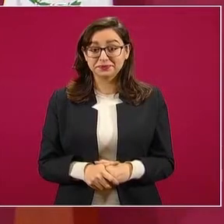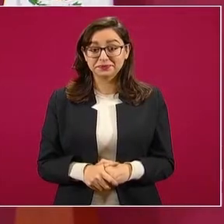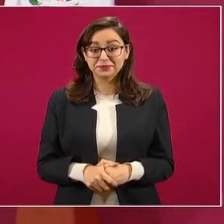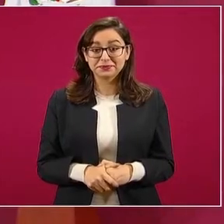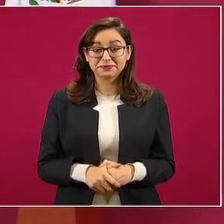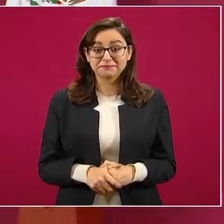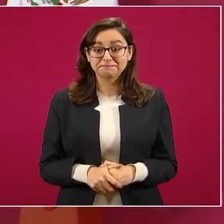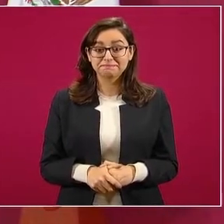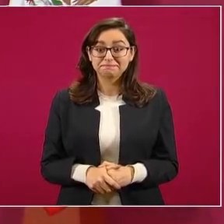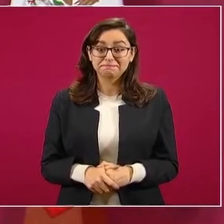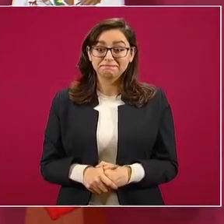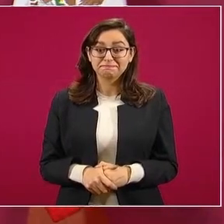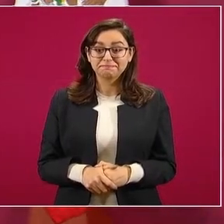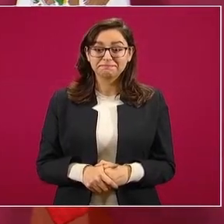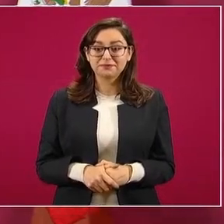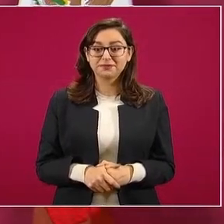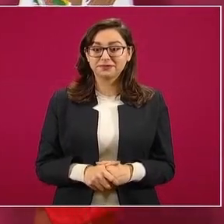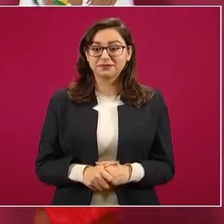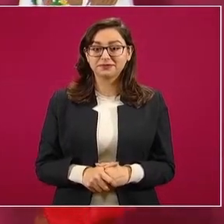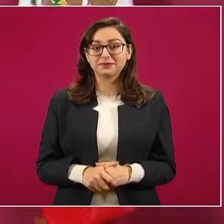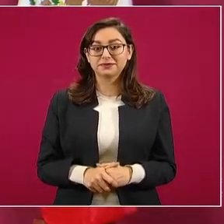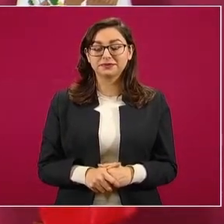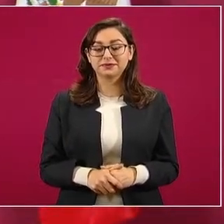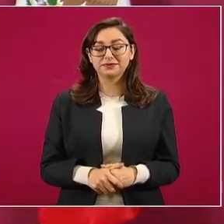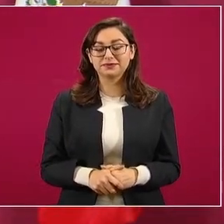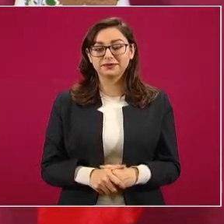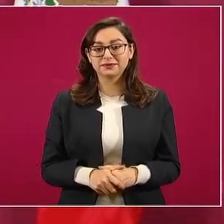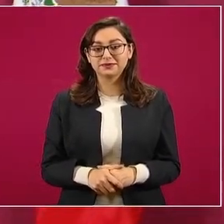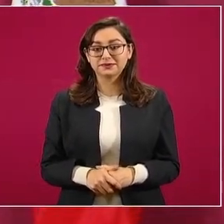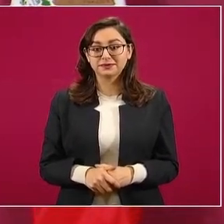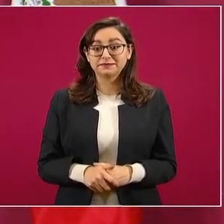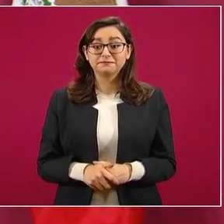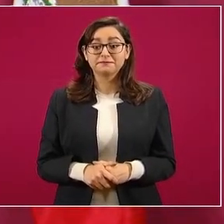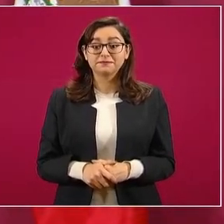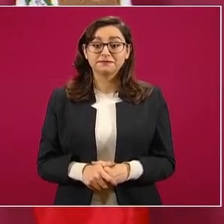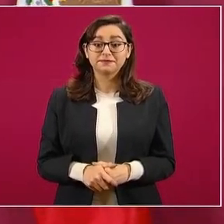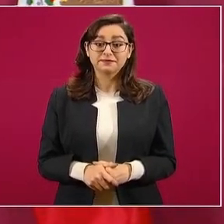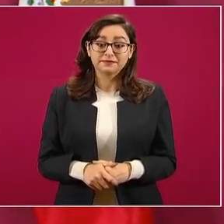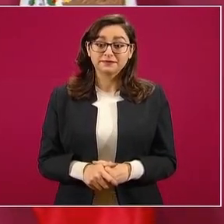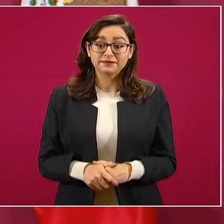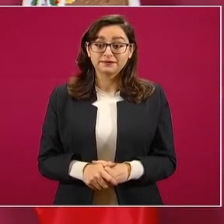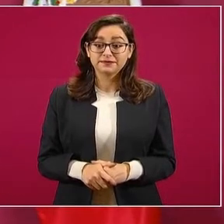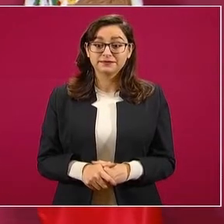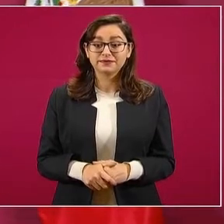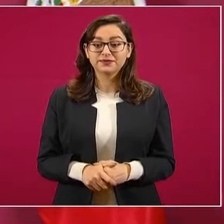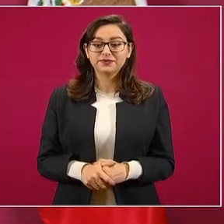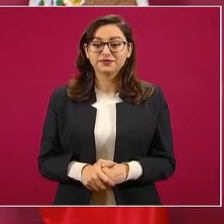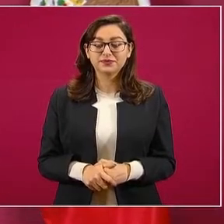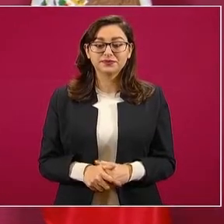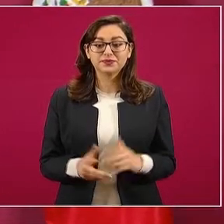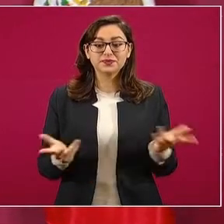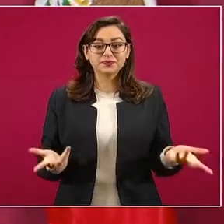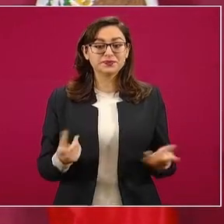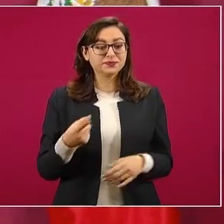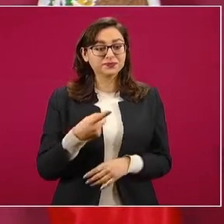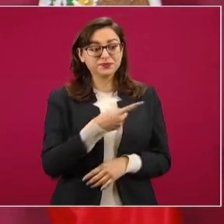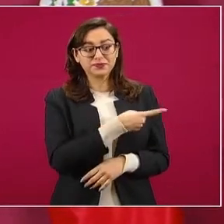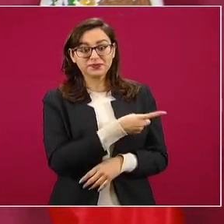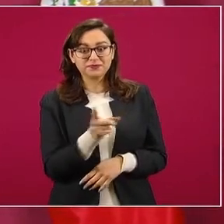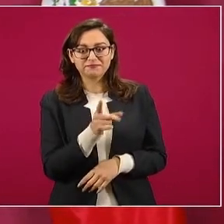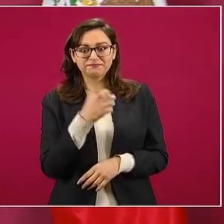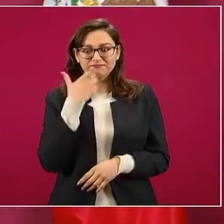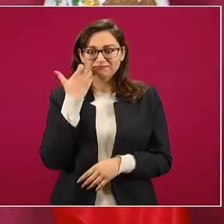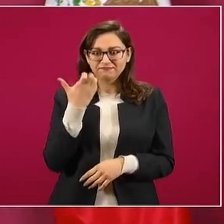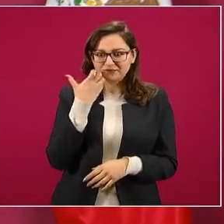Entonces, para los que andan buscando, explorando